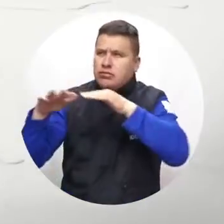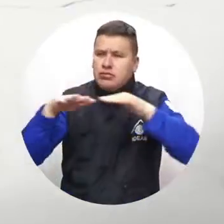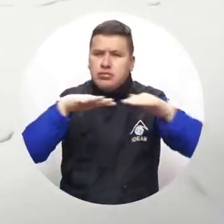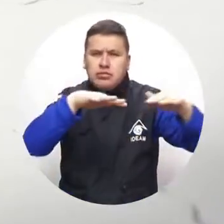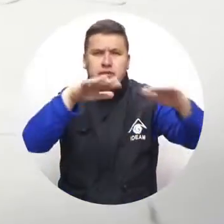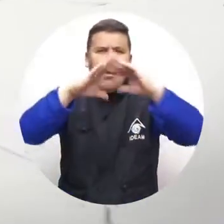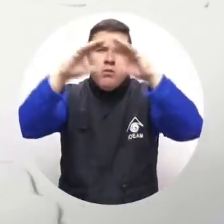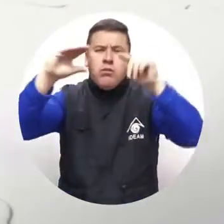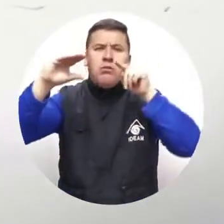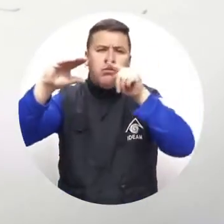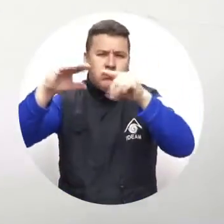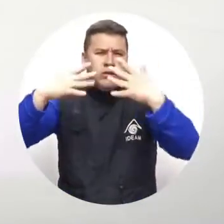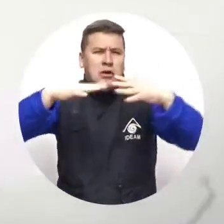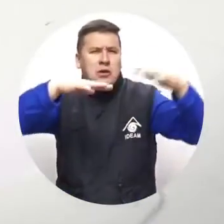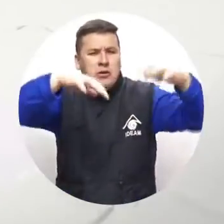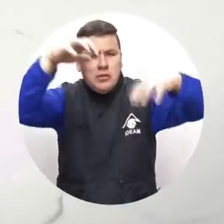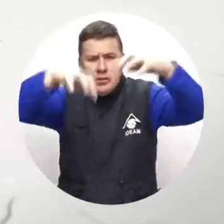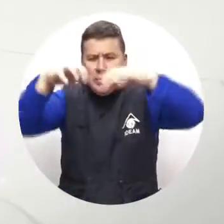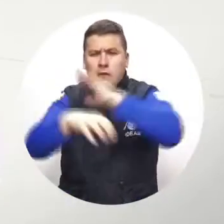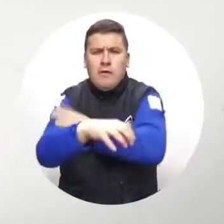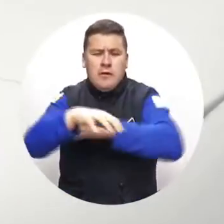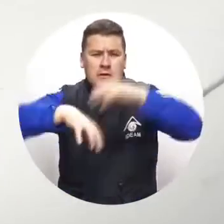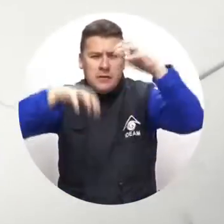nubosas y